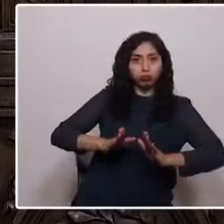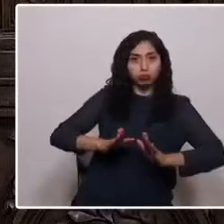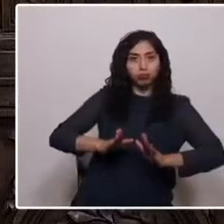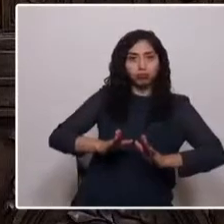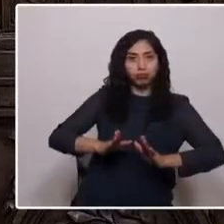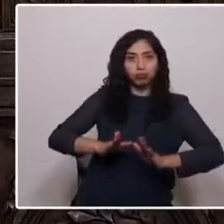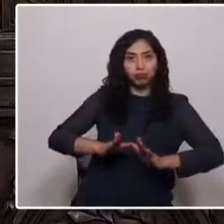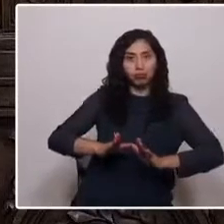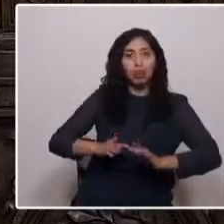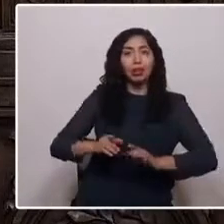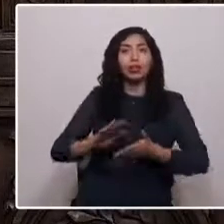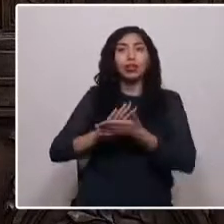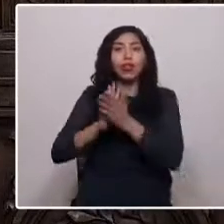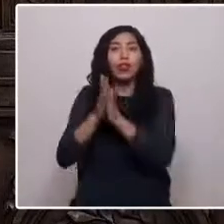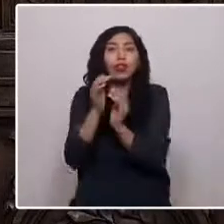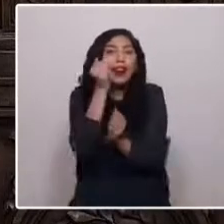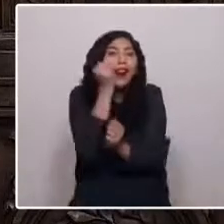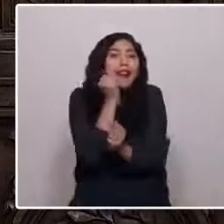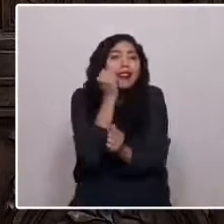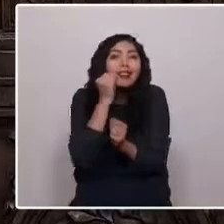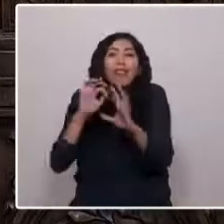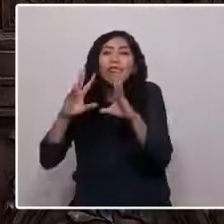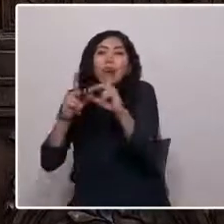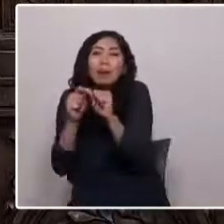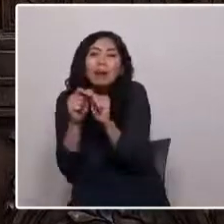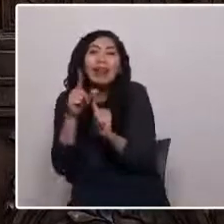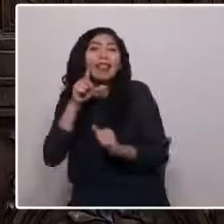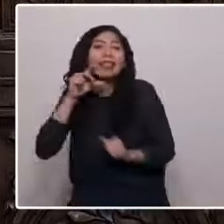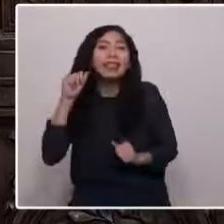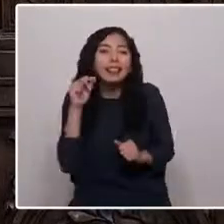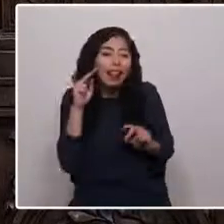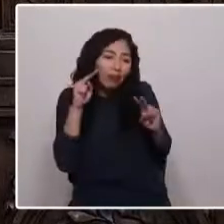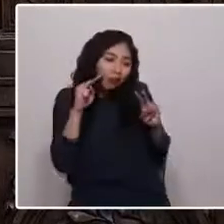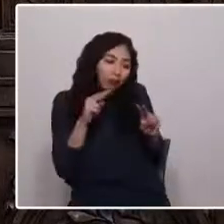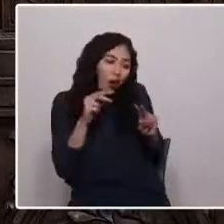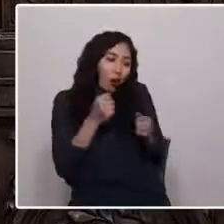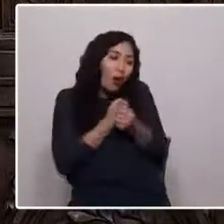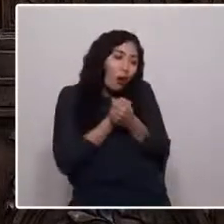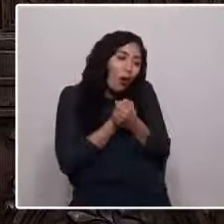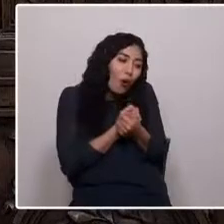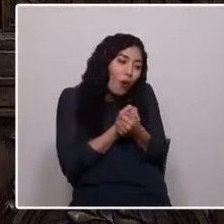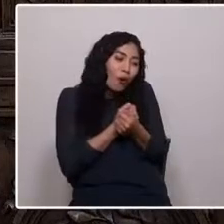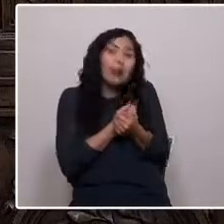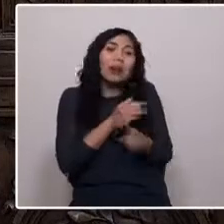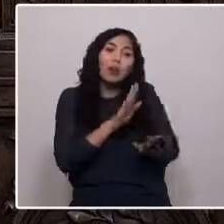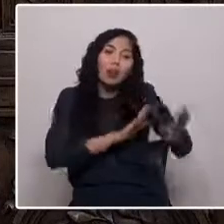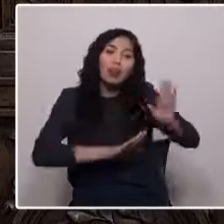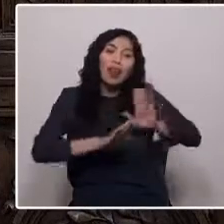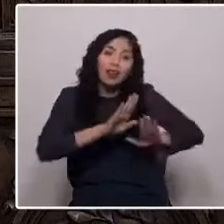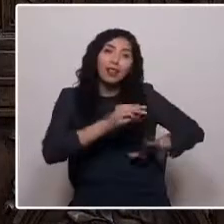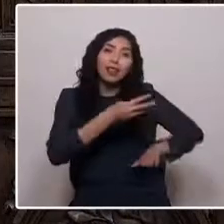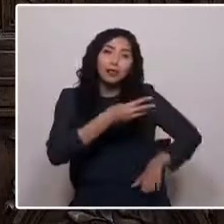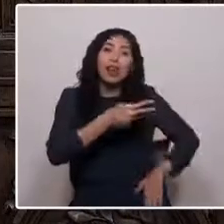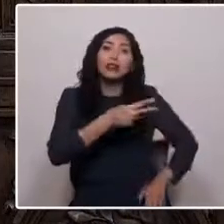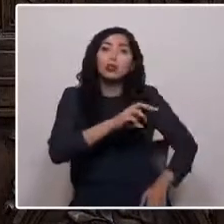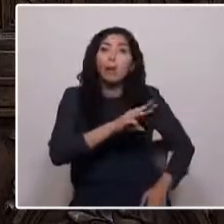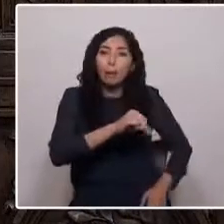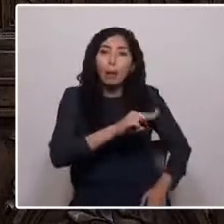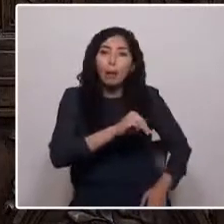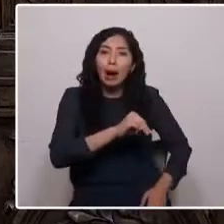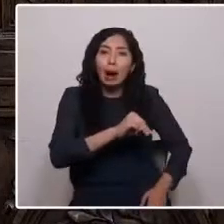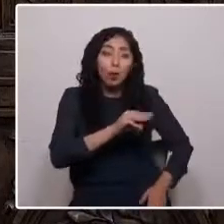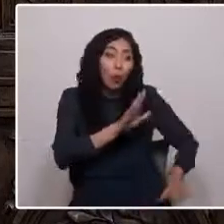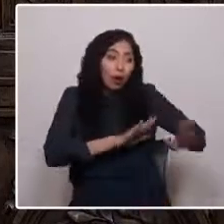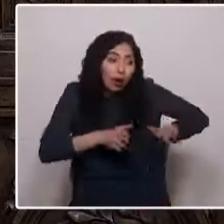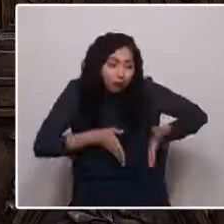Rodeado por los afectos de su familia, de sus tías que guiaron y protegieron a su valiente madre para que llegara a este mundo y así